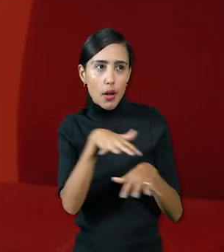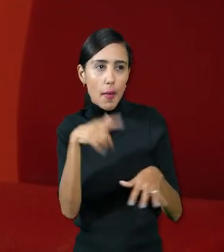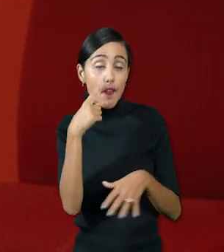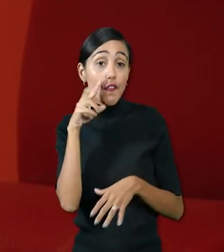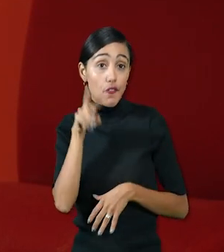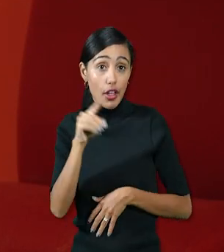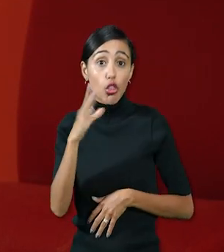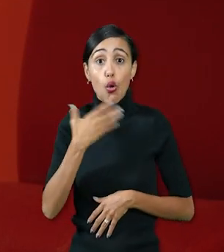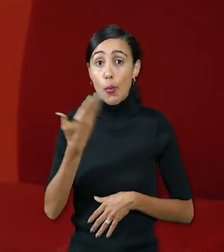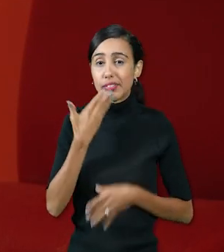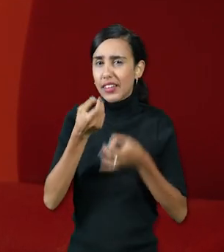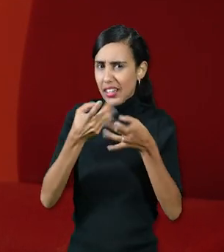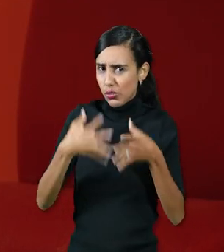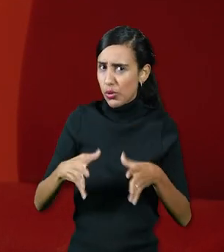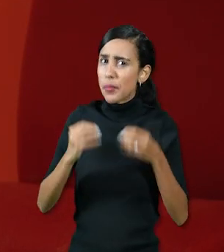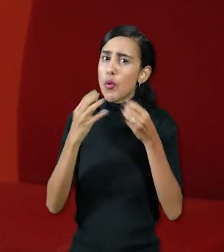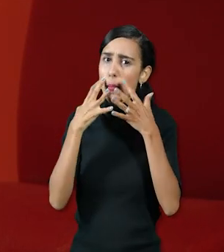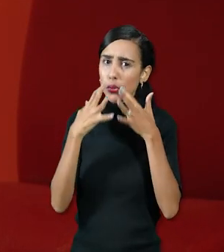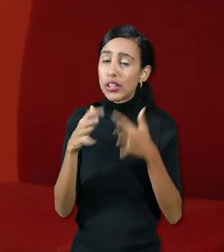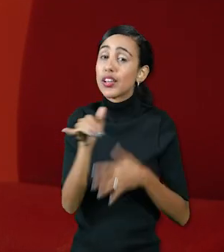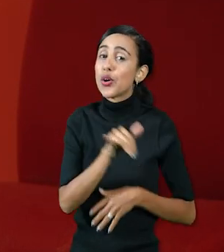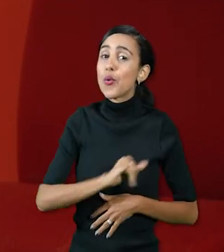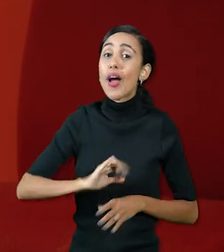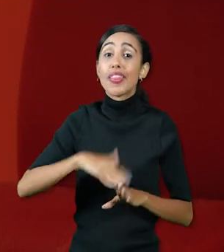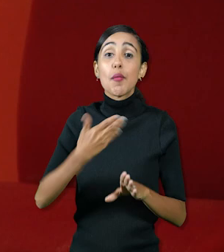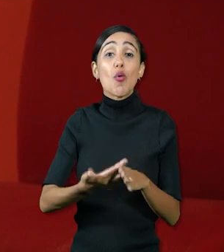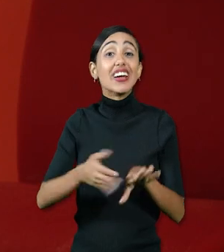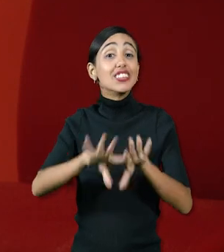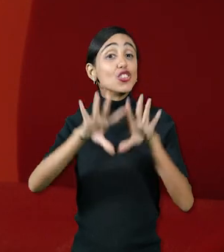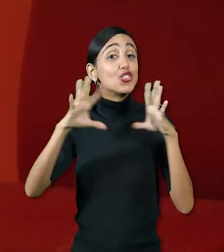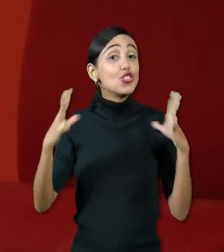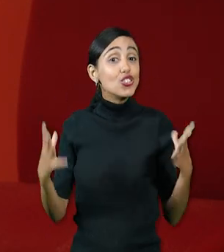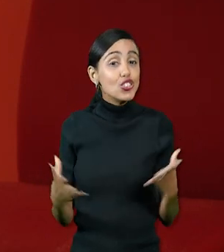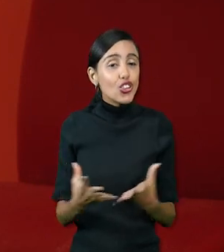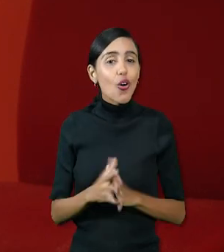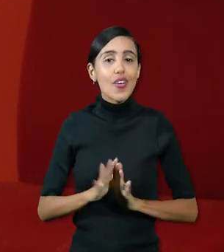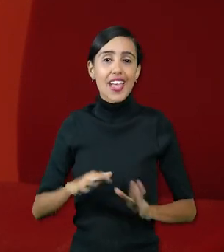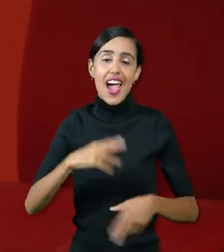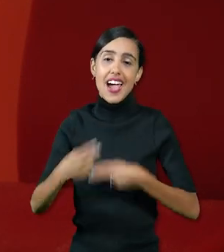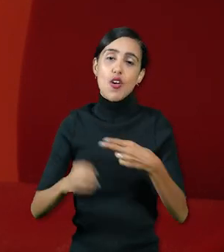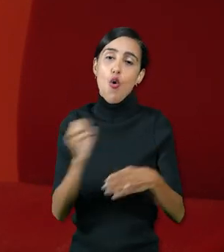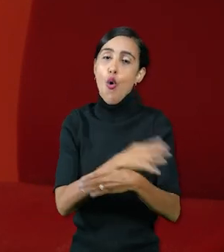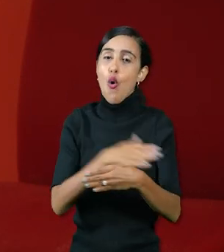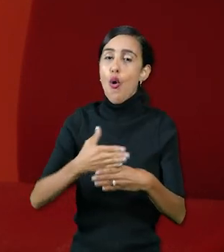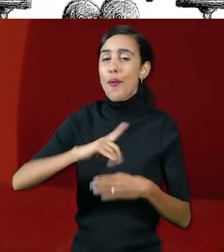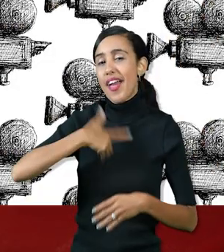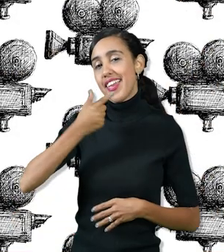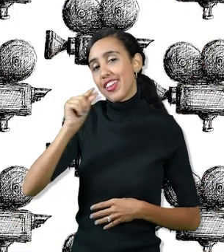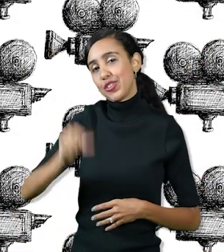documentales de la naturaleza para luego pasar todo esto a la obra y a los actores